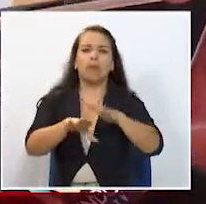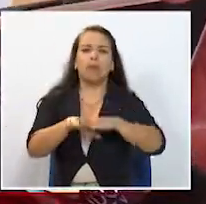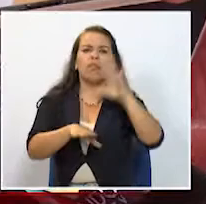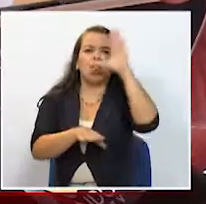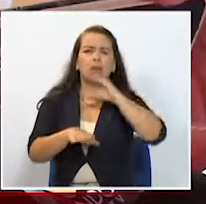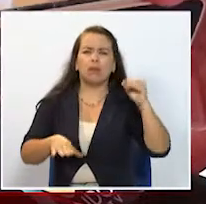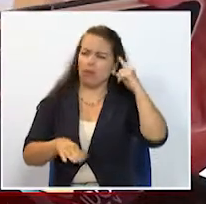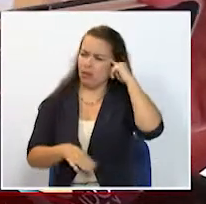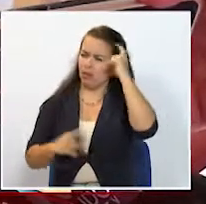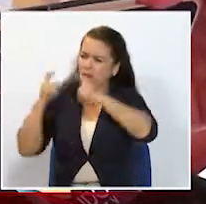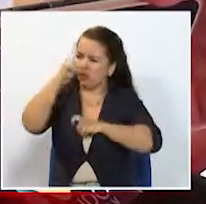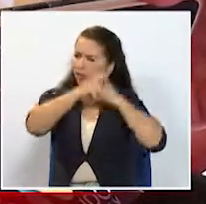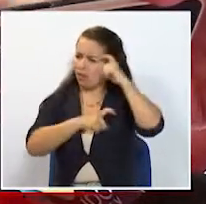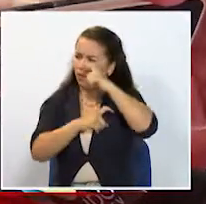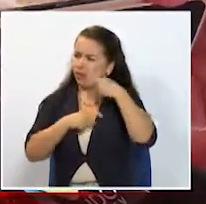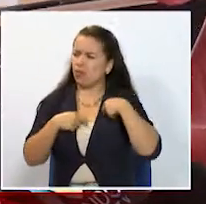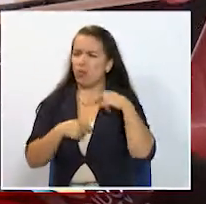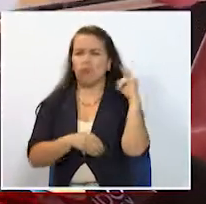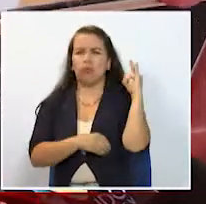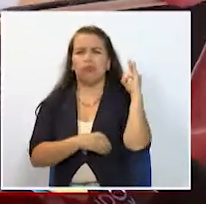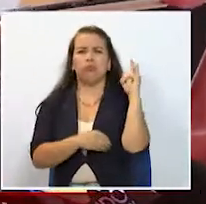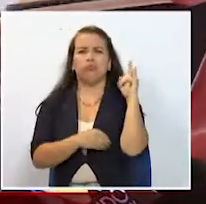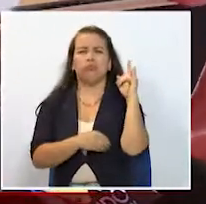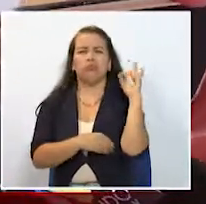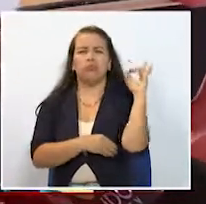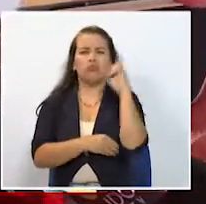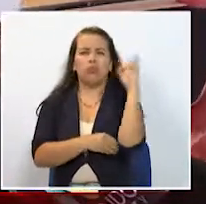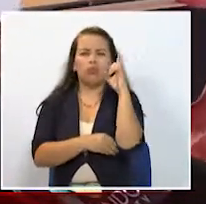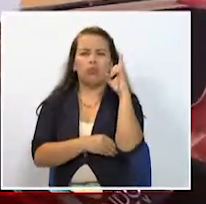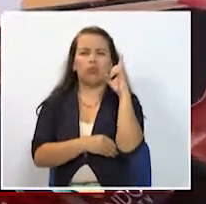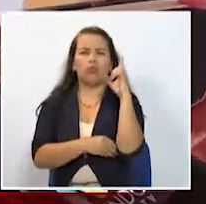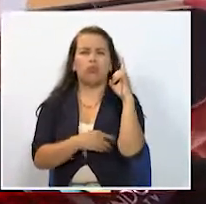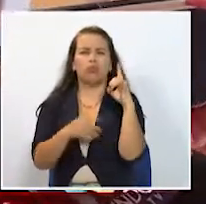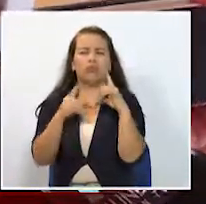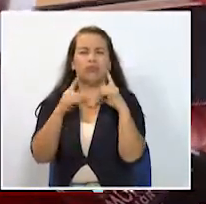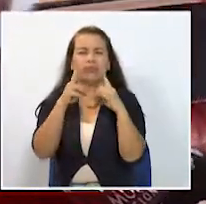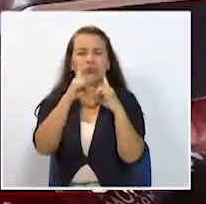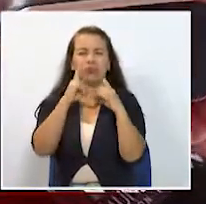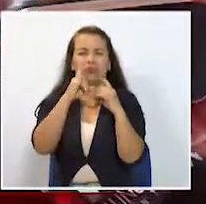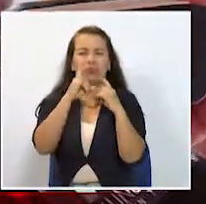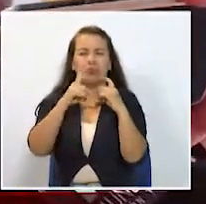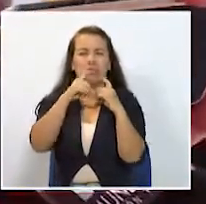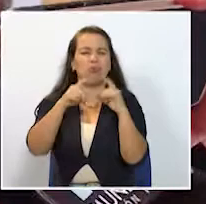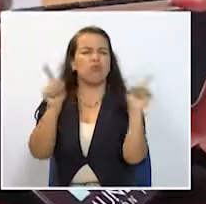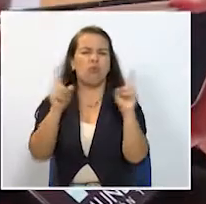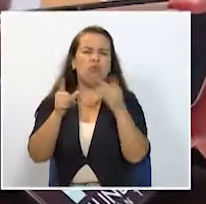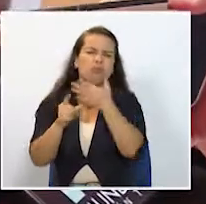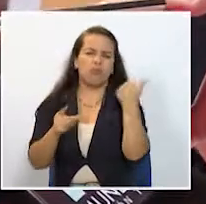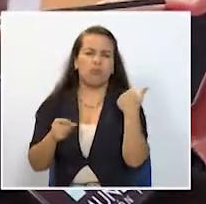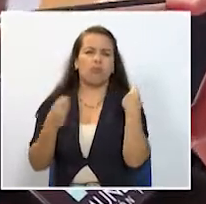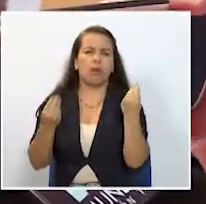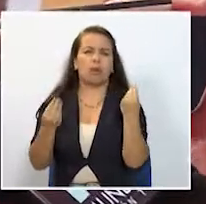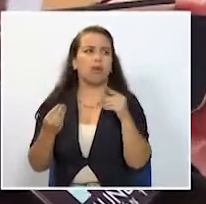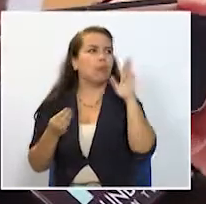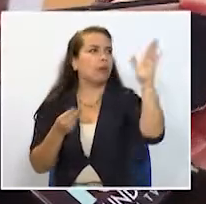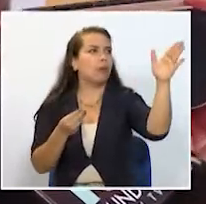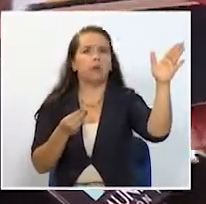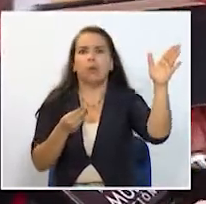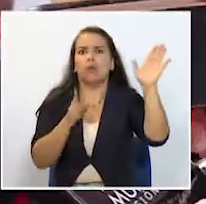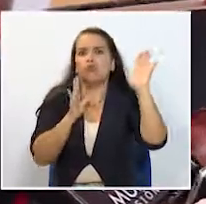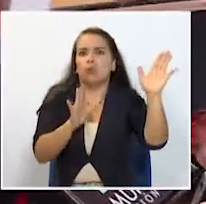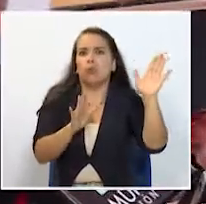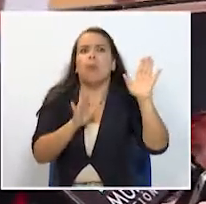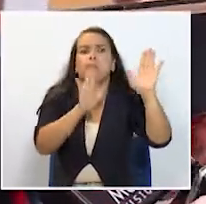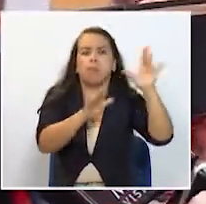pensado en hacer un zoológico? Pues porque Pereira tiene un zoológico muy bueno. ¿Por qué nosotros no hemos pensado en calentar el agua y echarle azufre